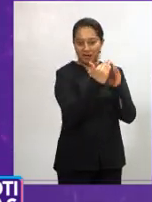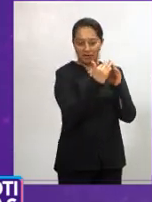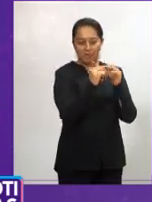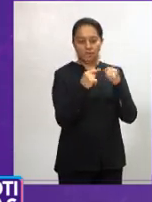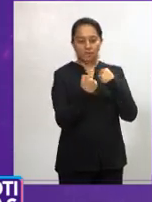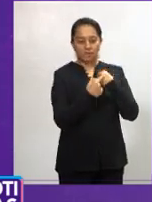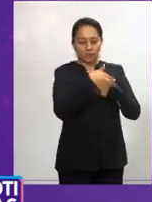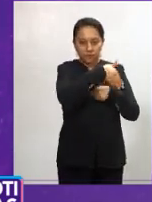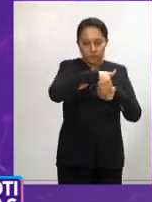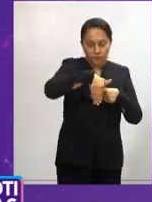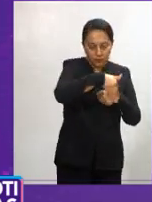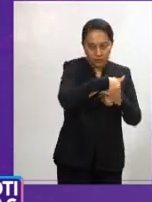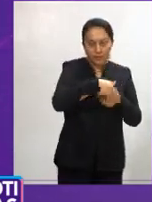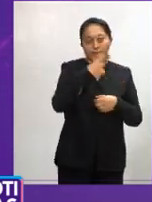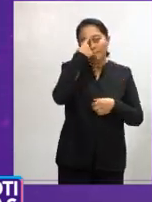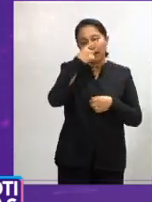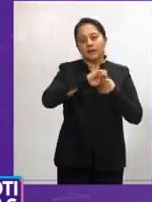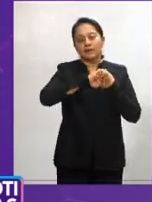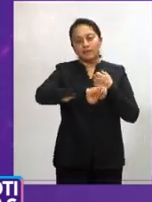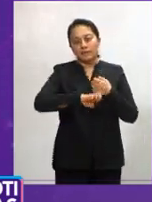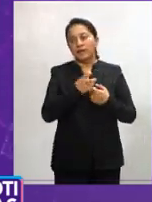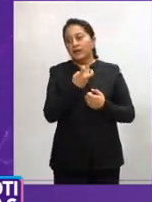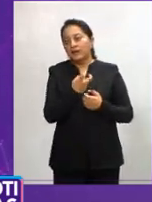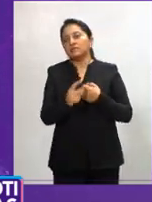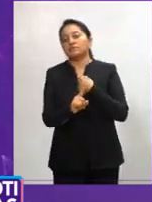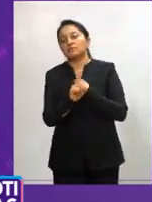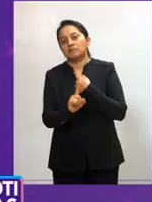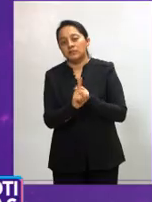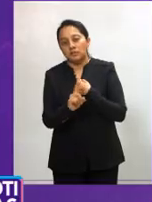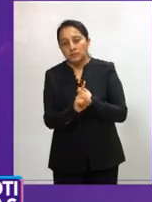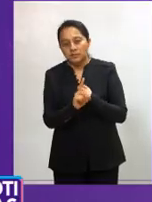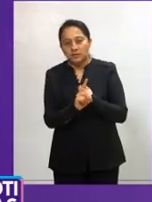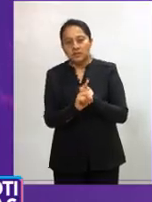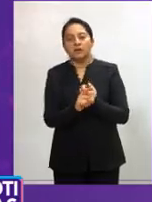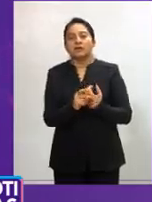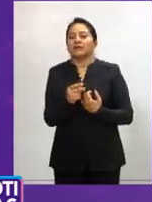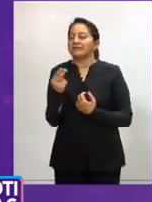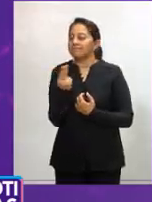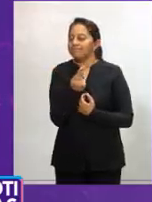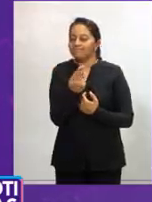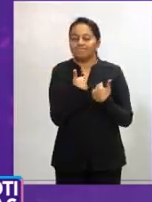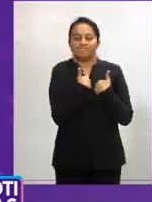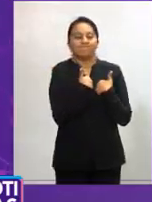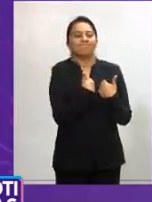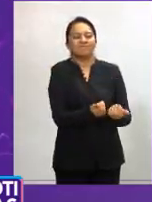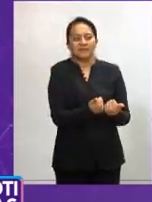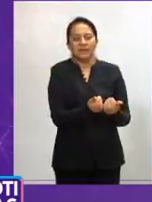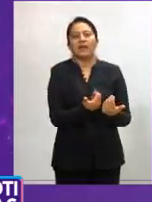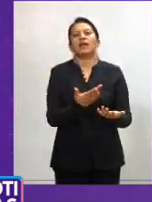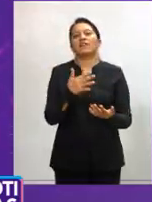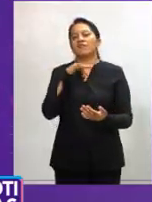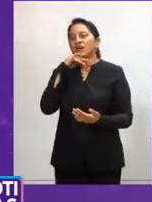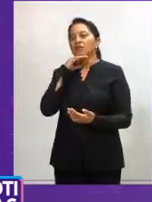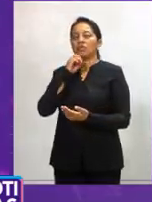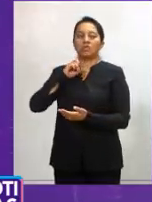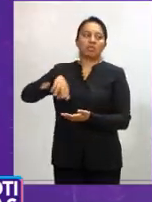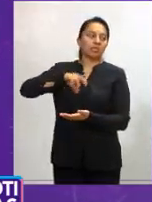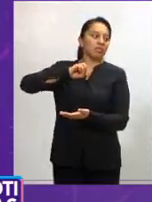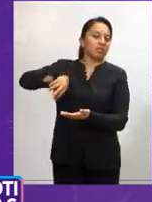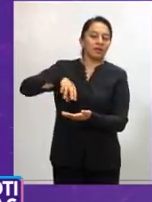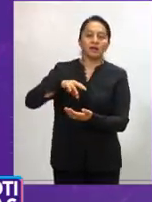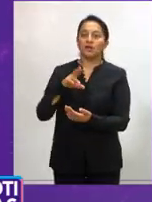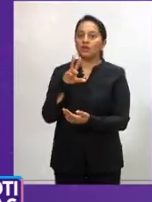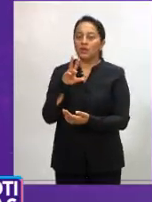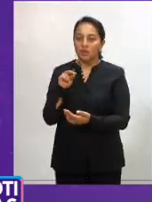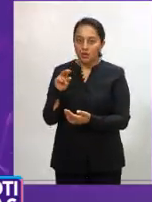que se apela a que se haga conciencia para no tirar este tipo de basura y se haga uso de las papeleras municipales. Con imágenes de